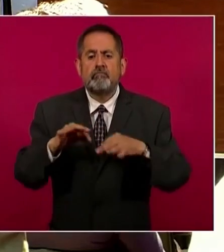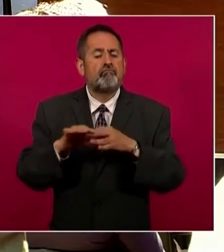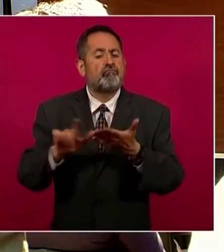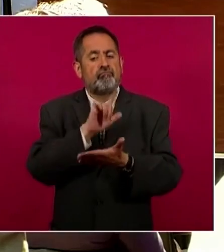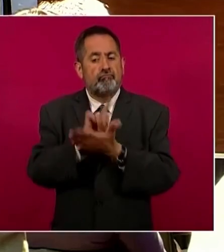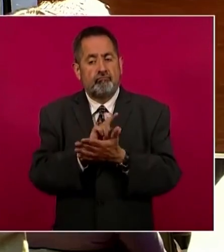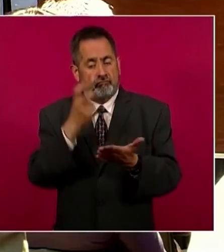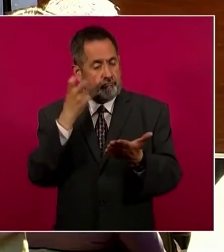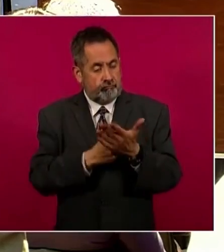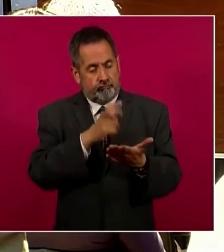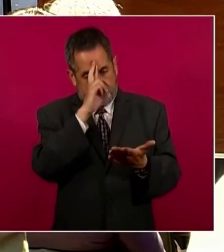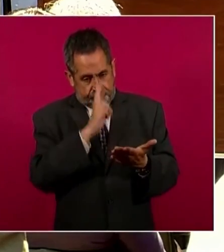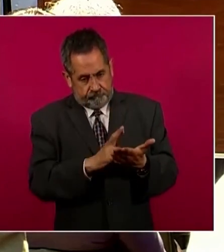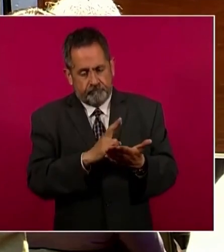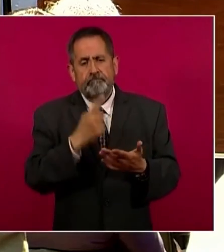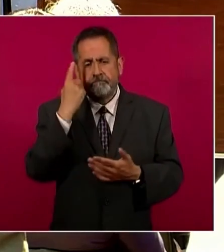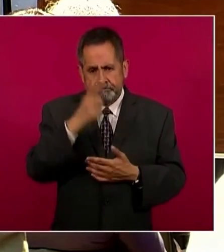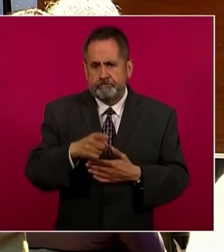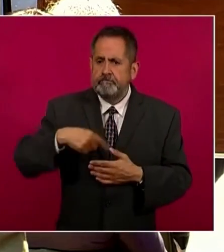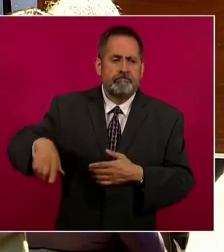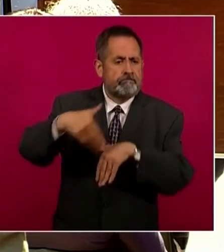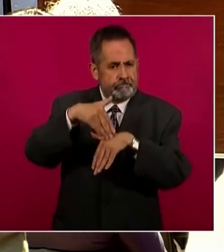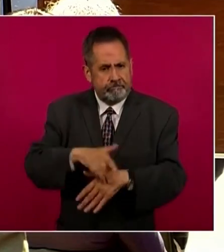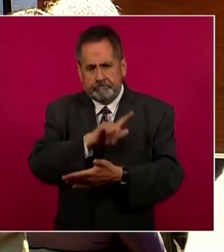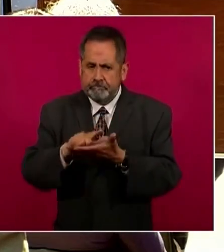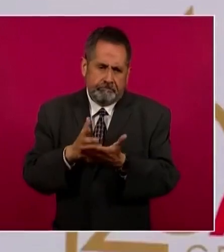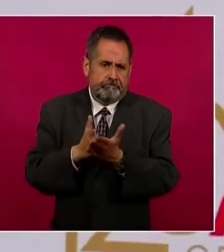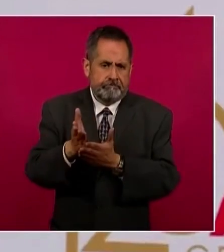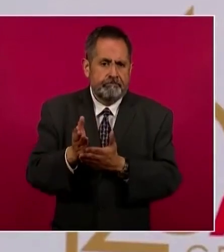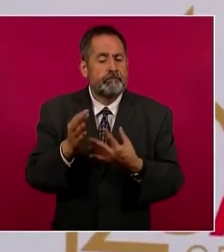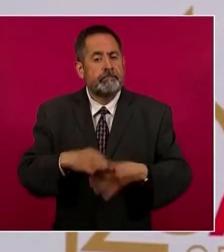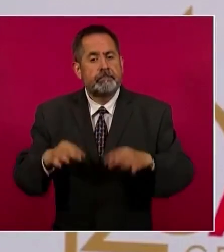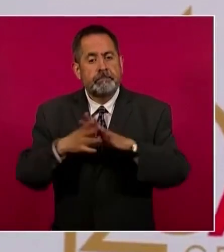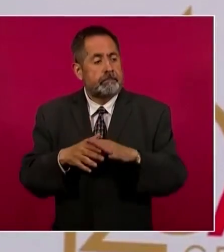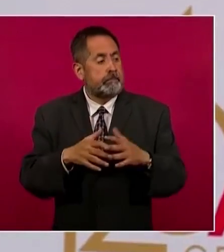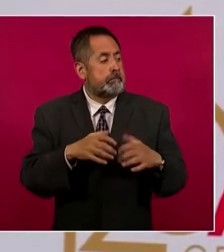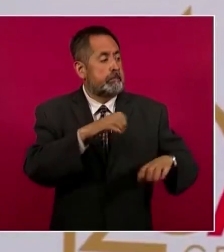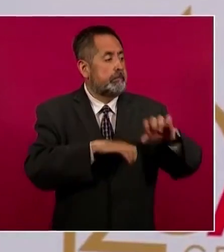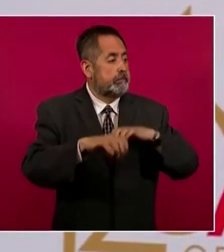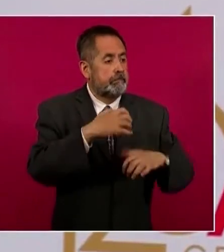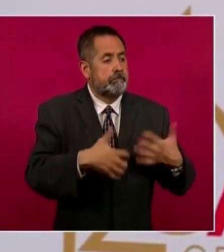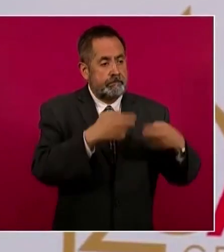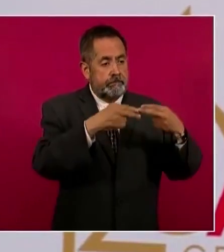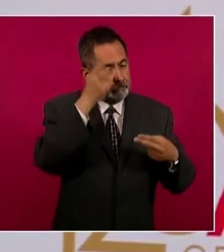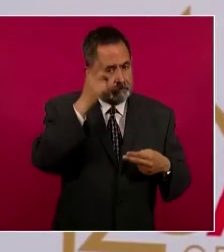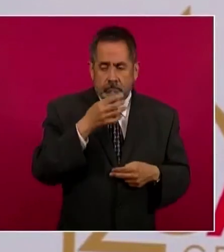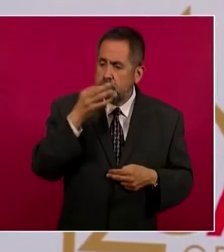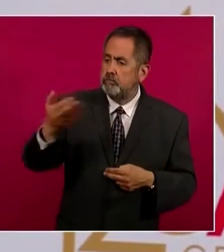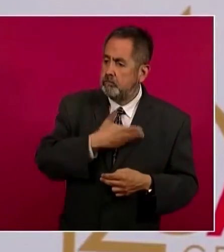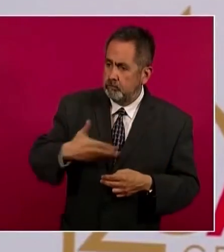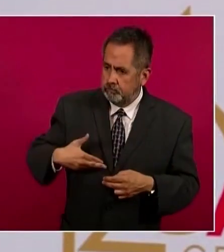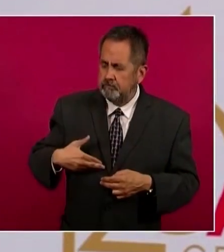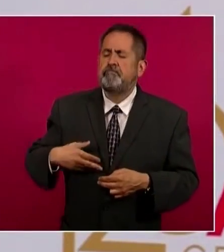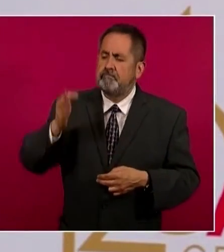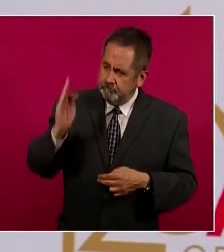logremos ese estado de derecho. Y al mismo tiempo, los empresarios de México, señor presidente, le confirmamos que